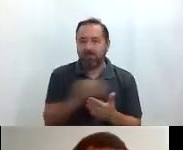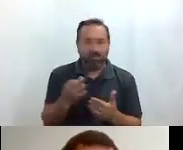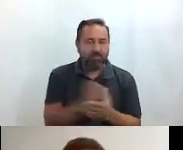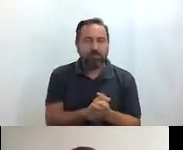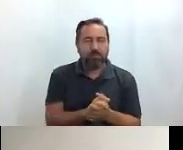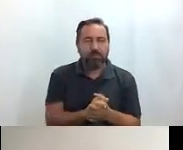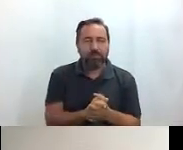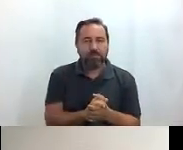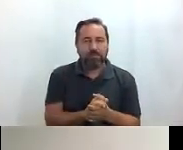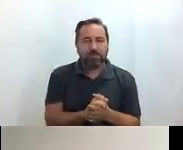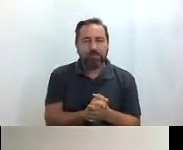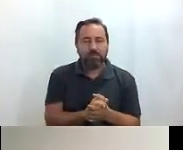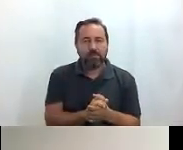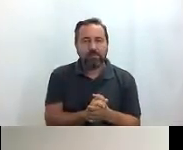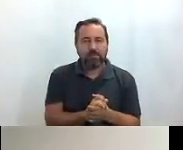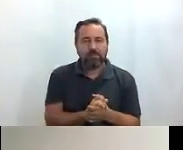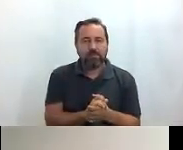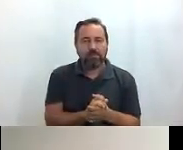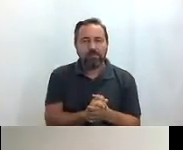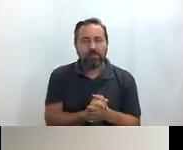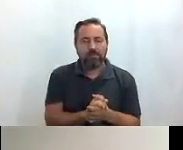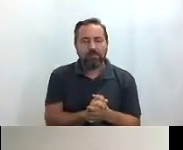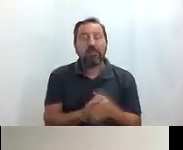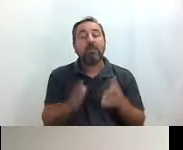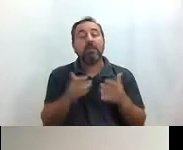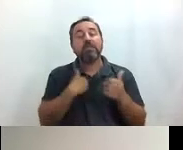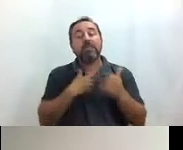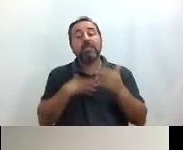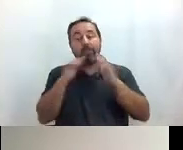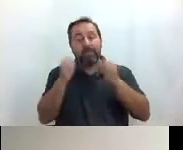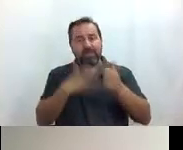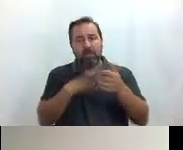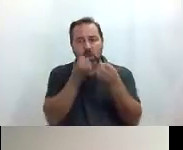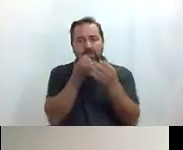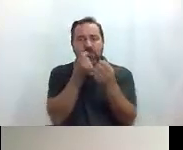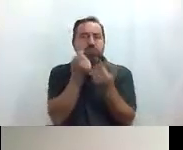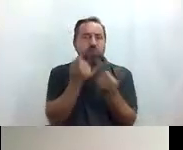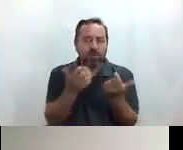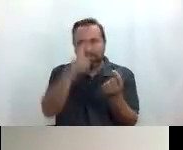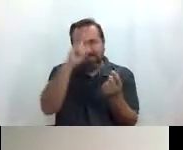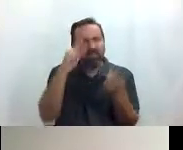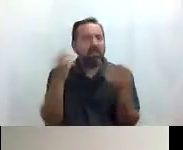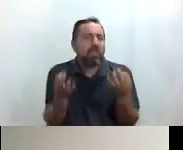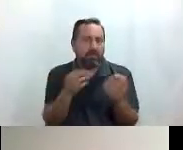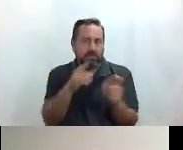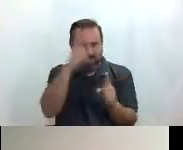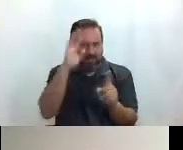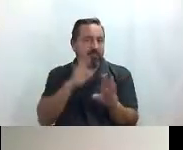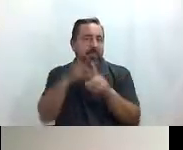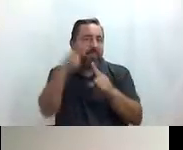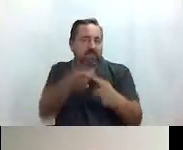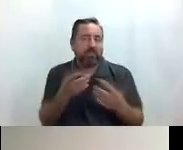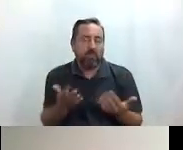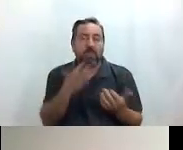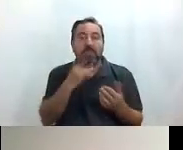perfecto. Vale, fenomenal. Pues quería empezar contándoos un poquito, pues, qué es Madrid como destino, porque, bueno, pues